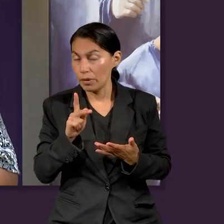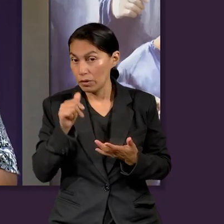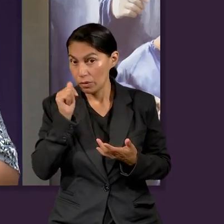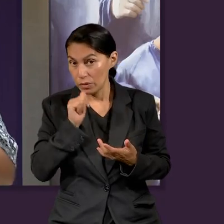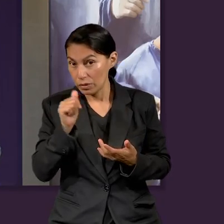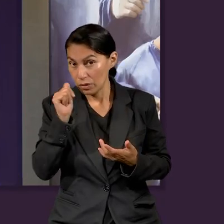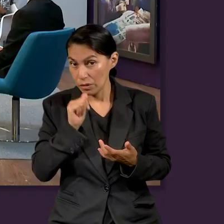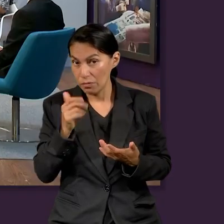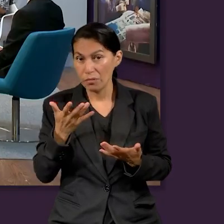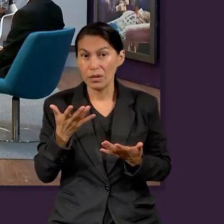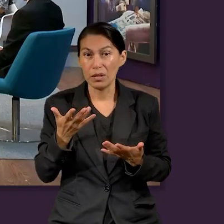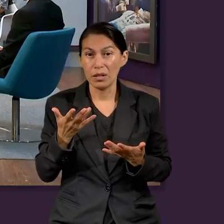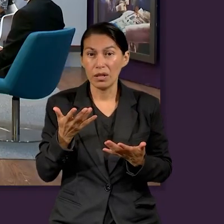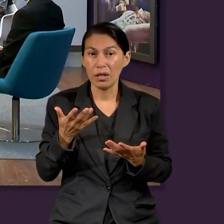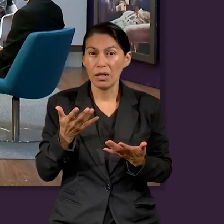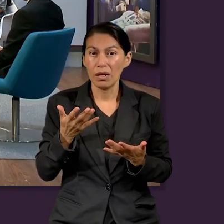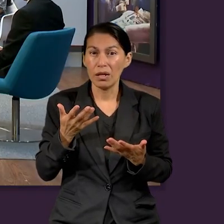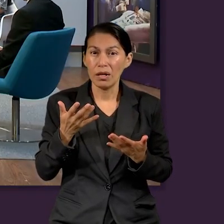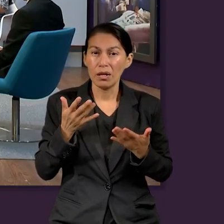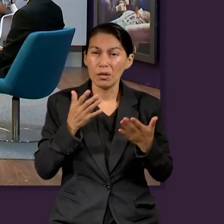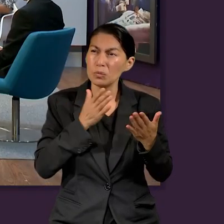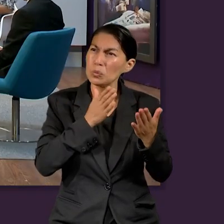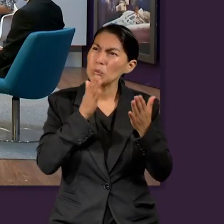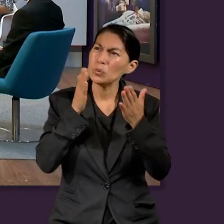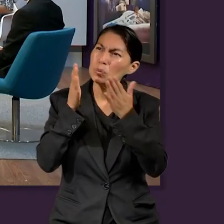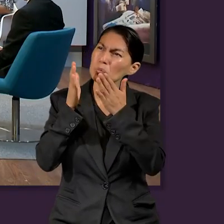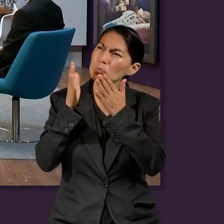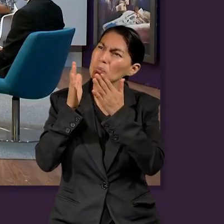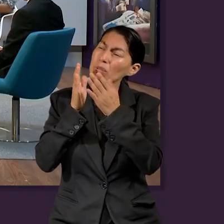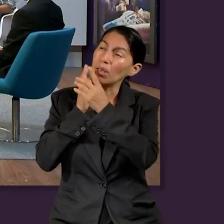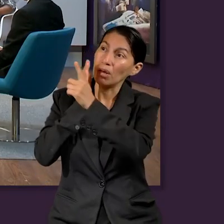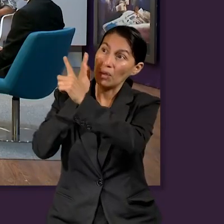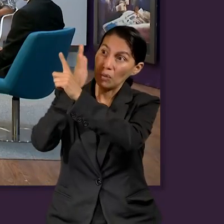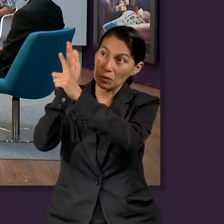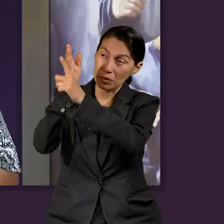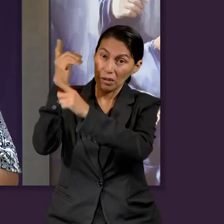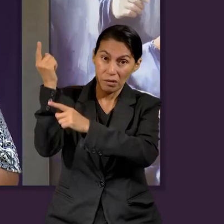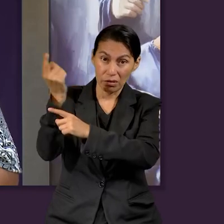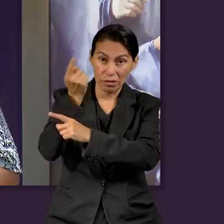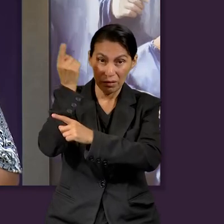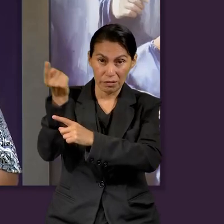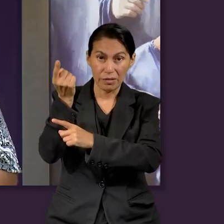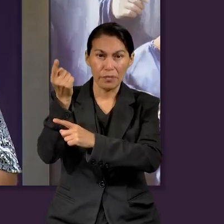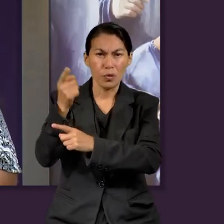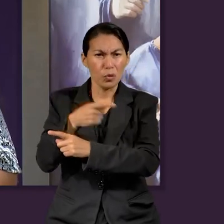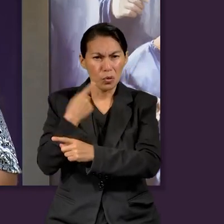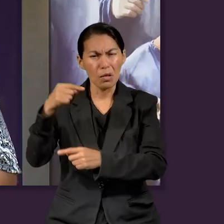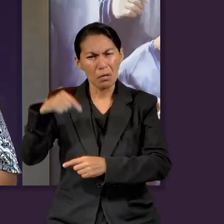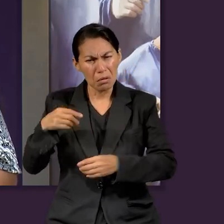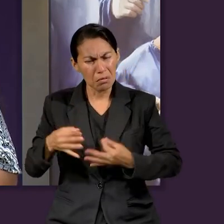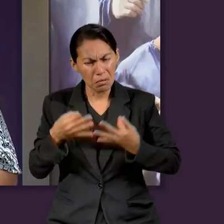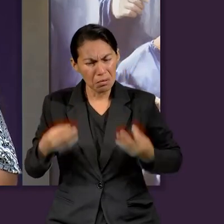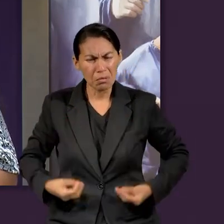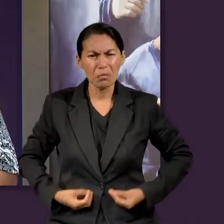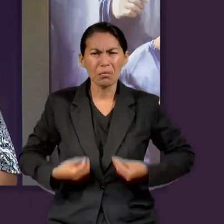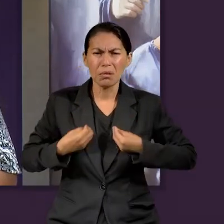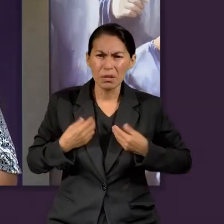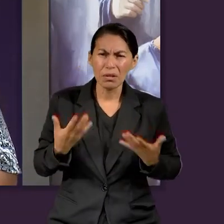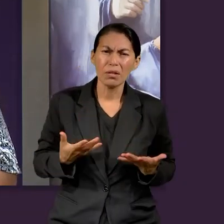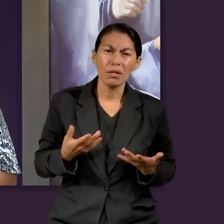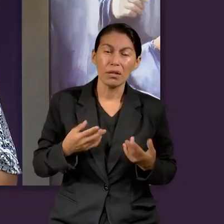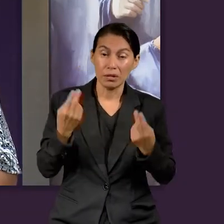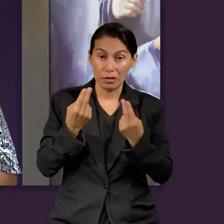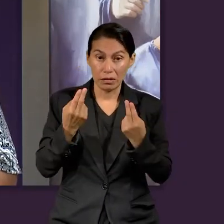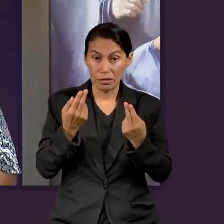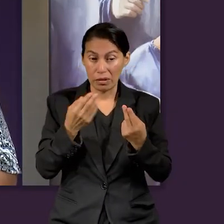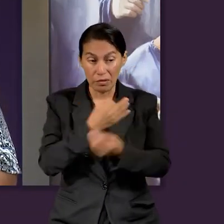pero siempre tenemos que tener la visión hacia la eternidad. vivimos en esta tierra y nos tenemos que esforzar para costear las